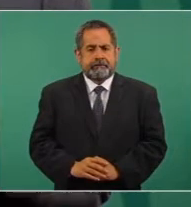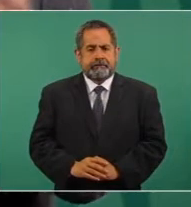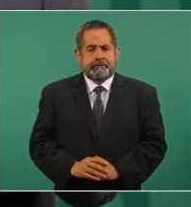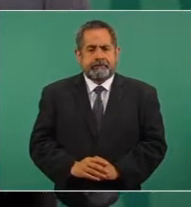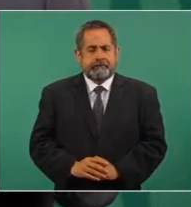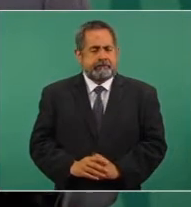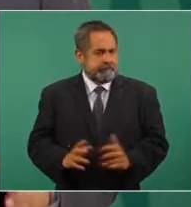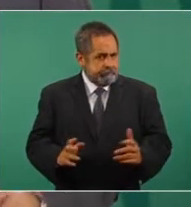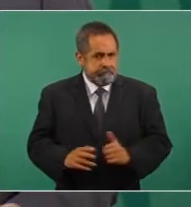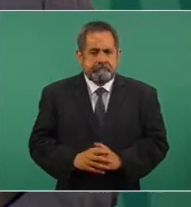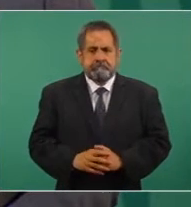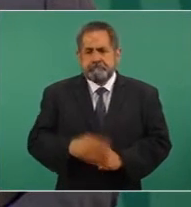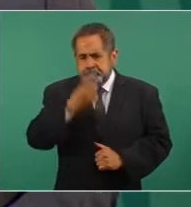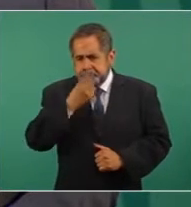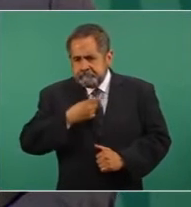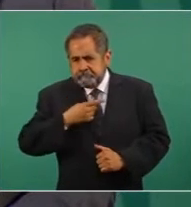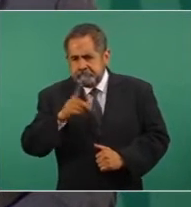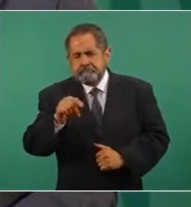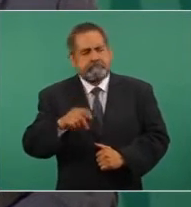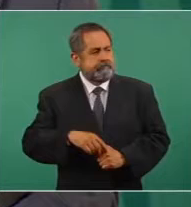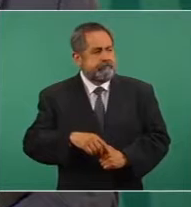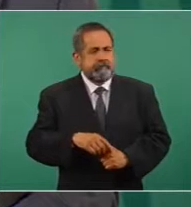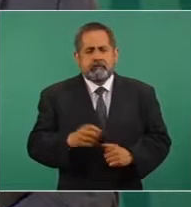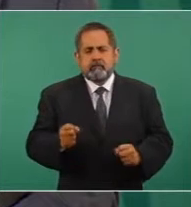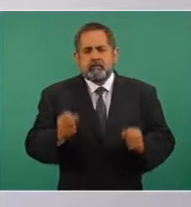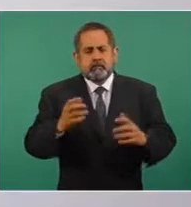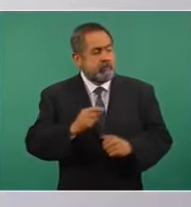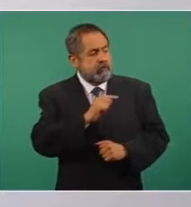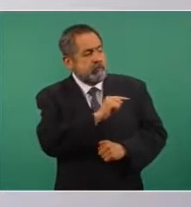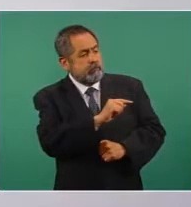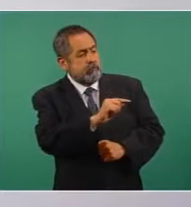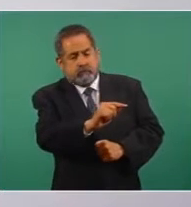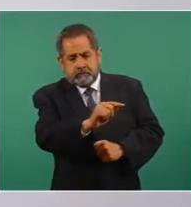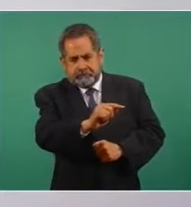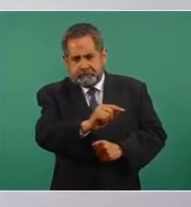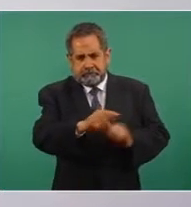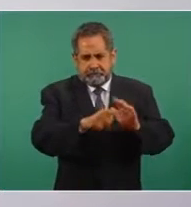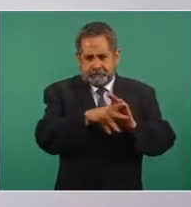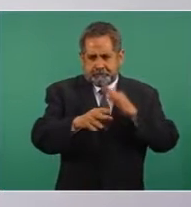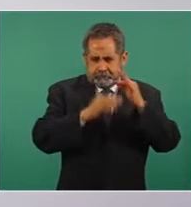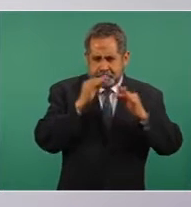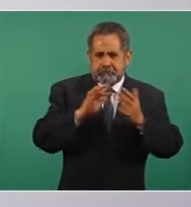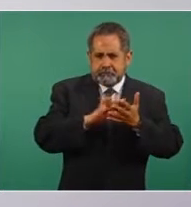A ver, díganme, ¿cuántos medios de información en México